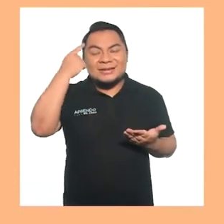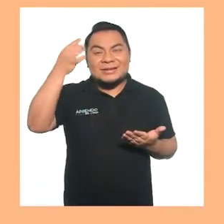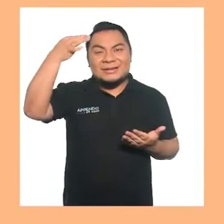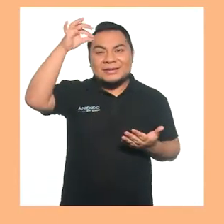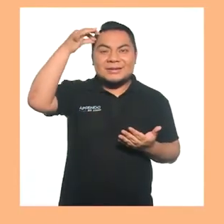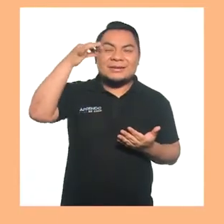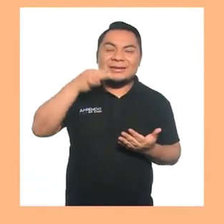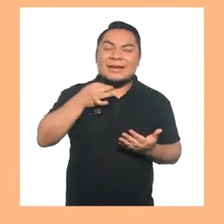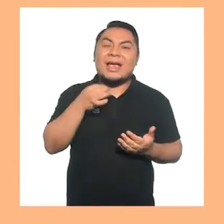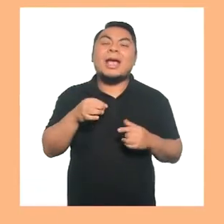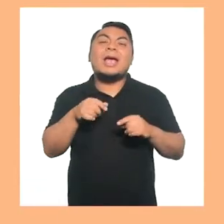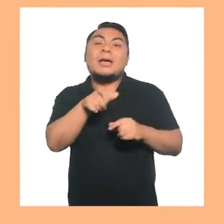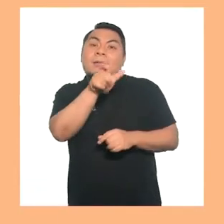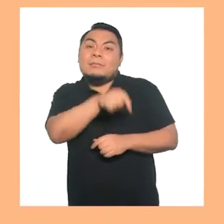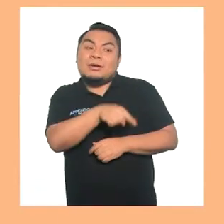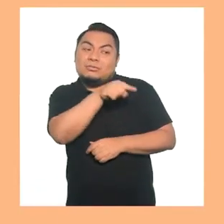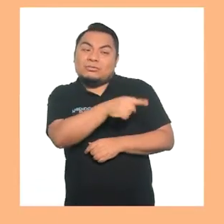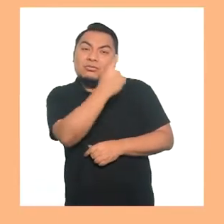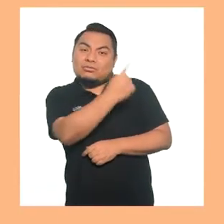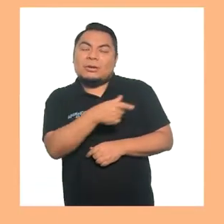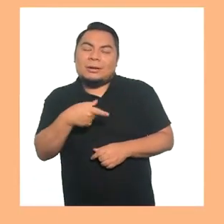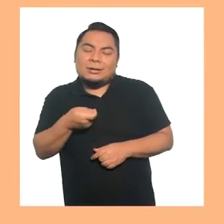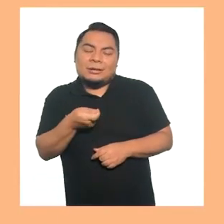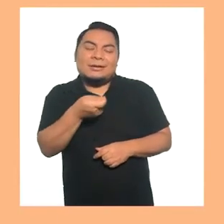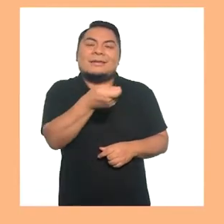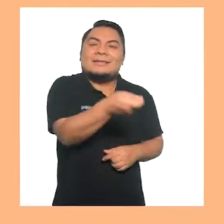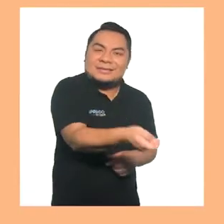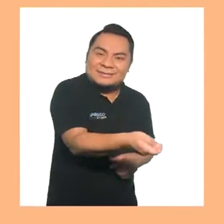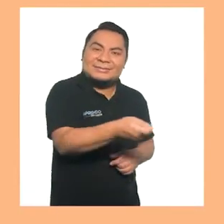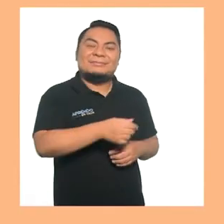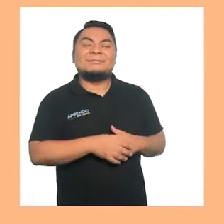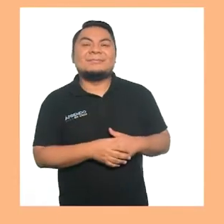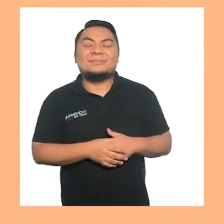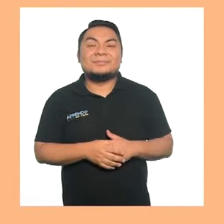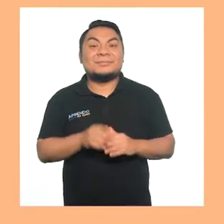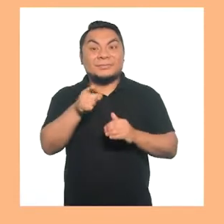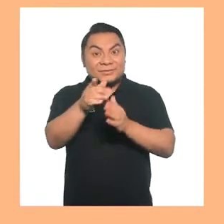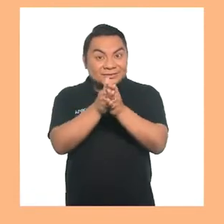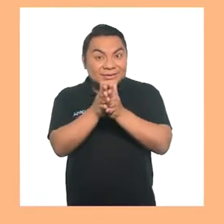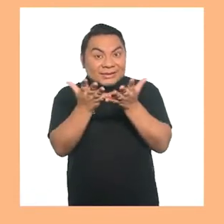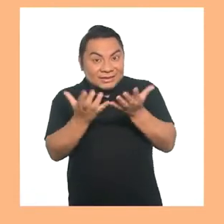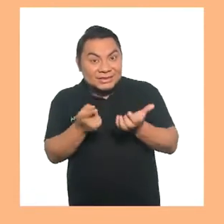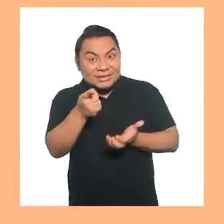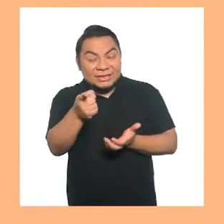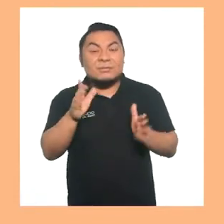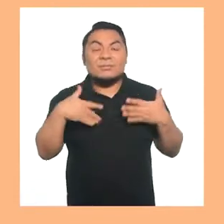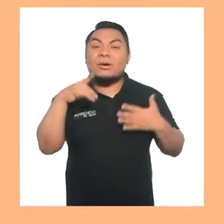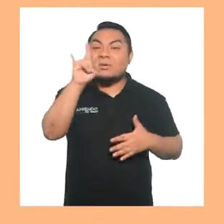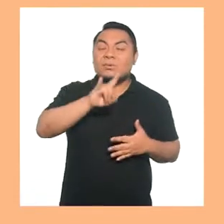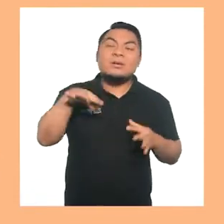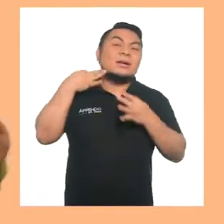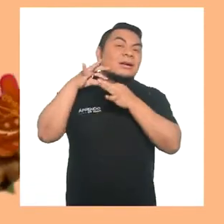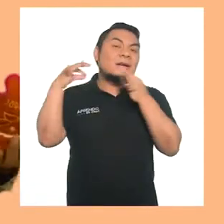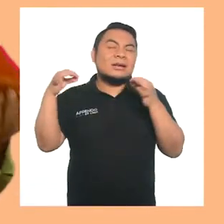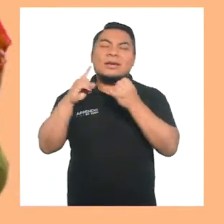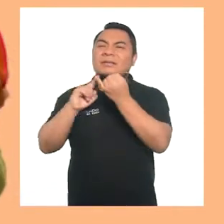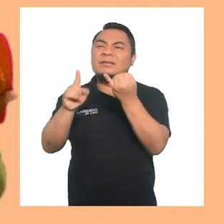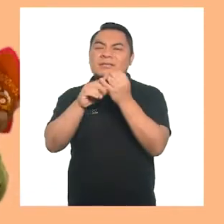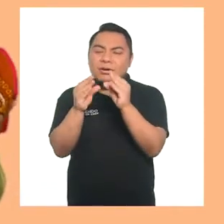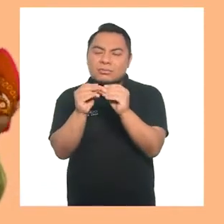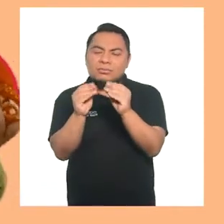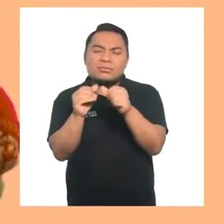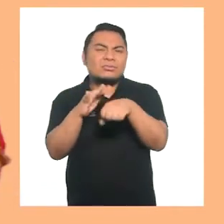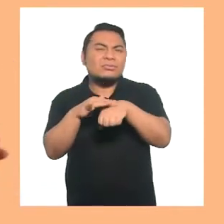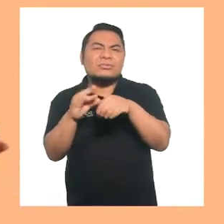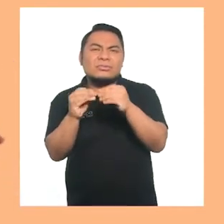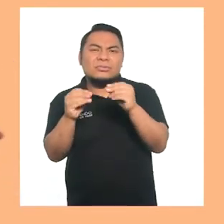pasar el pañuelo a la persona que está a su costado. Si deseas, puedes utilizar pañuelos con diferentes